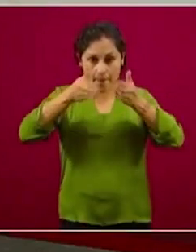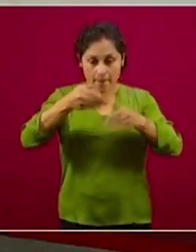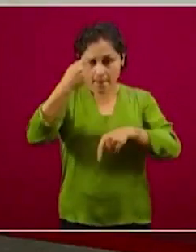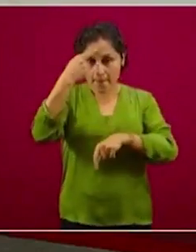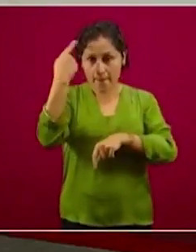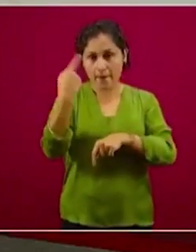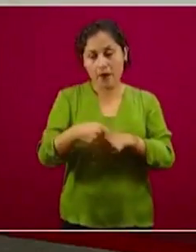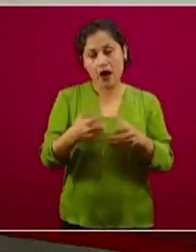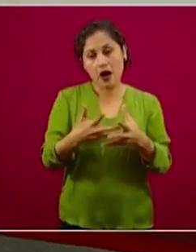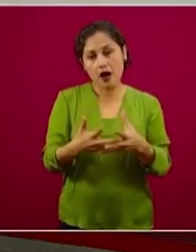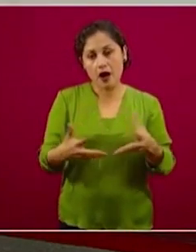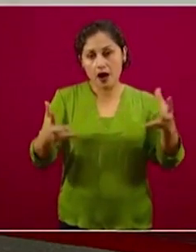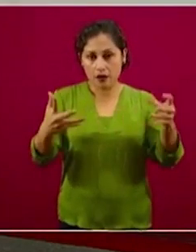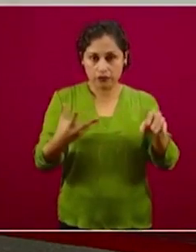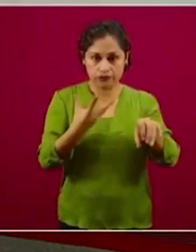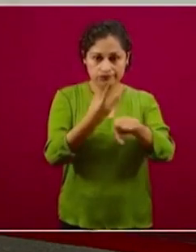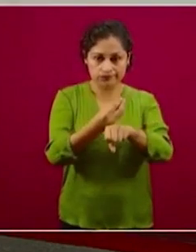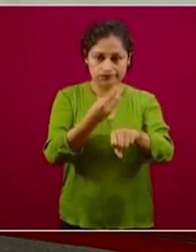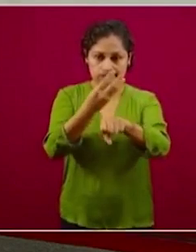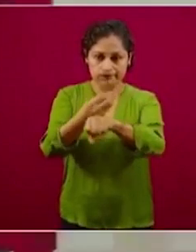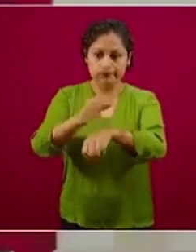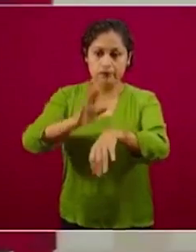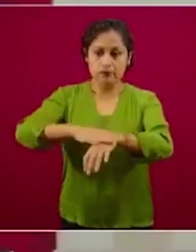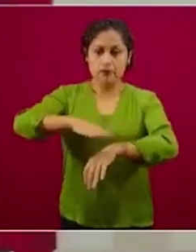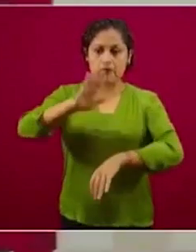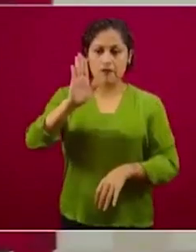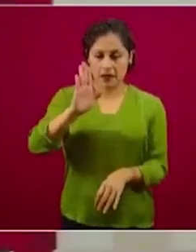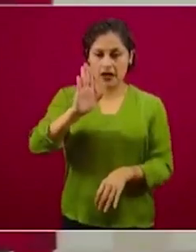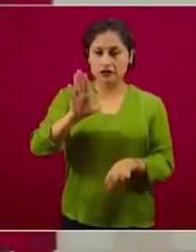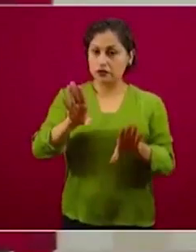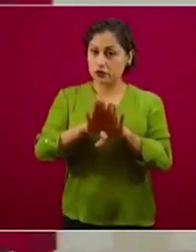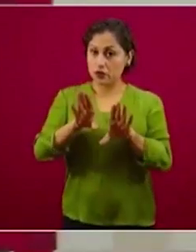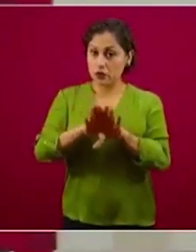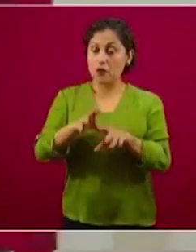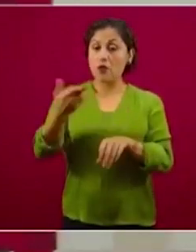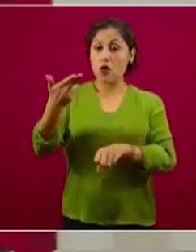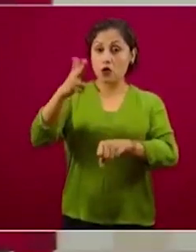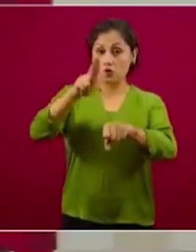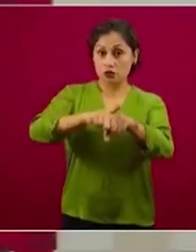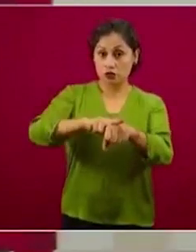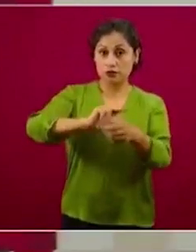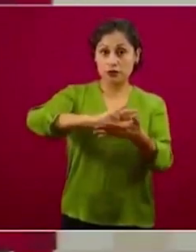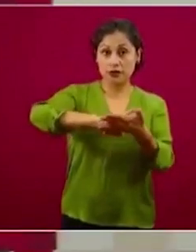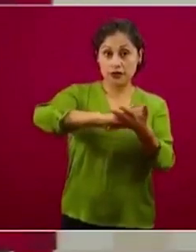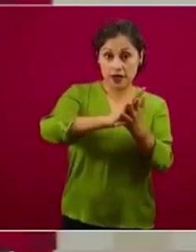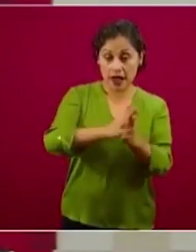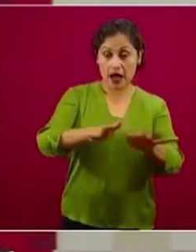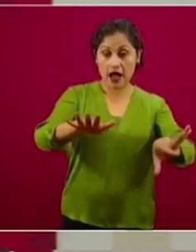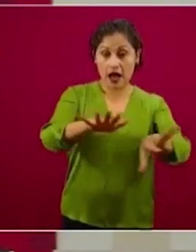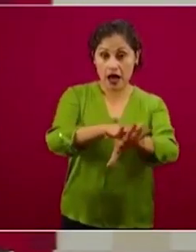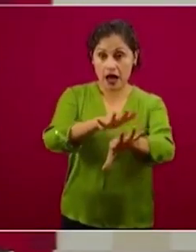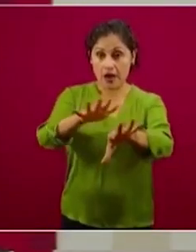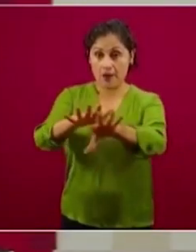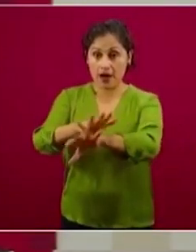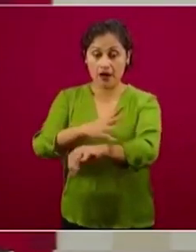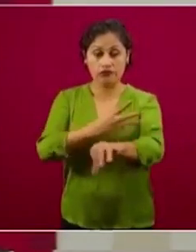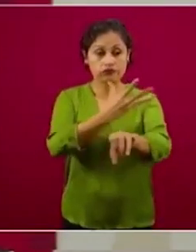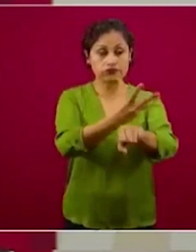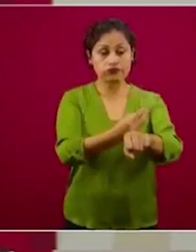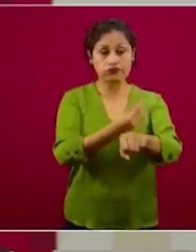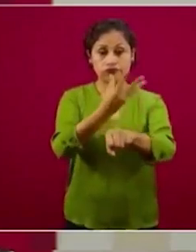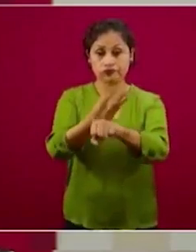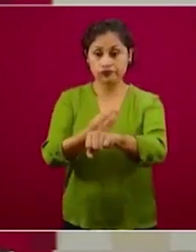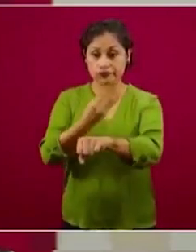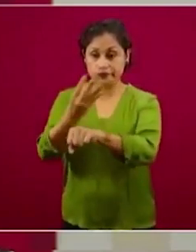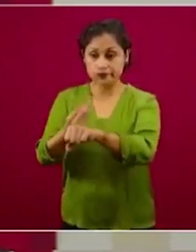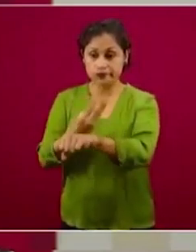de capacidades y esta expansión de capacidades se basa en la reconversión hospitalaria, esto quiere decir reorganizar físicamente